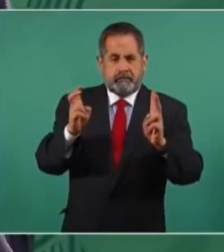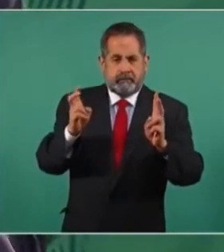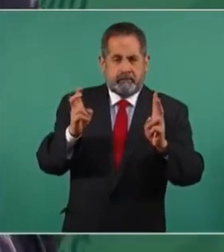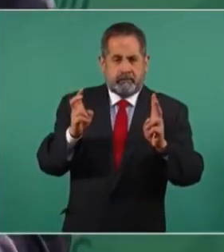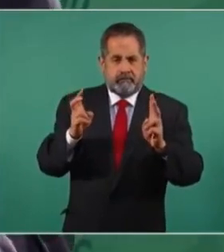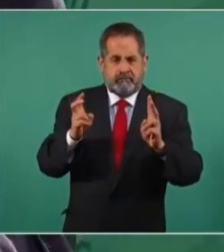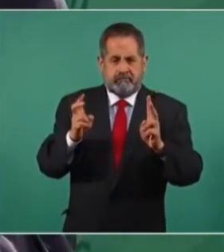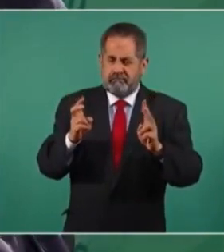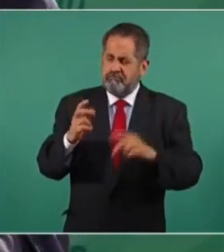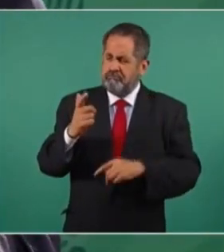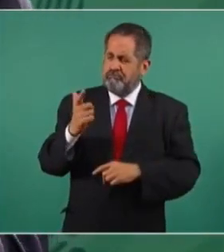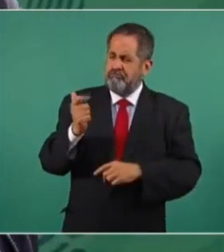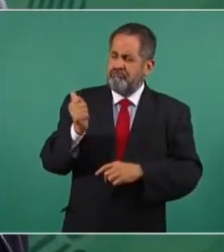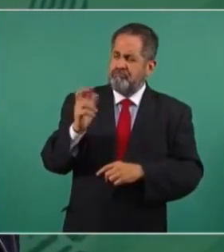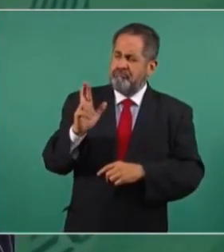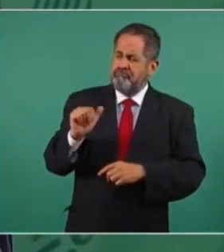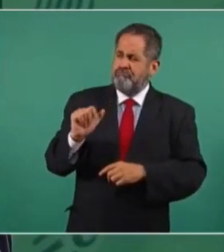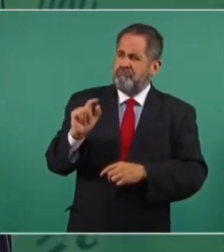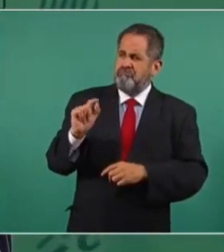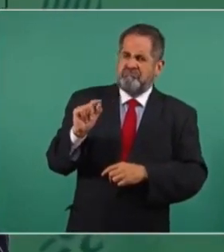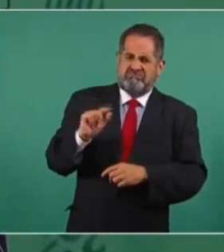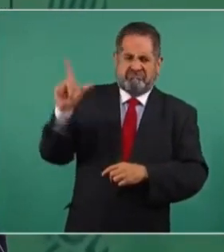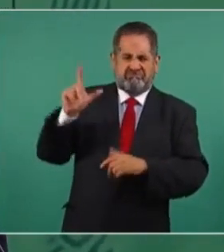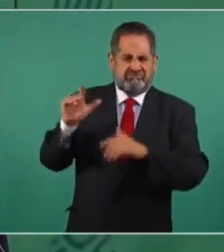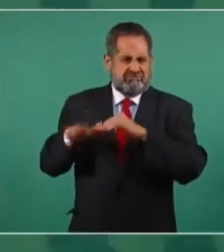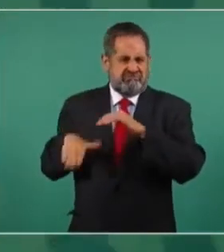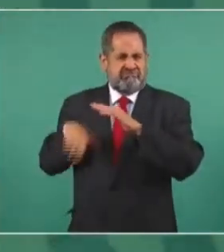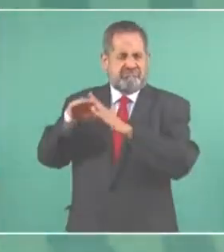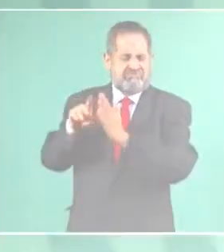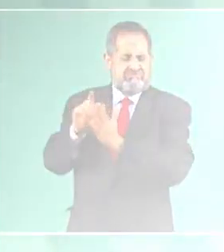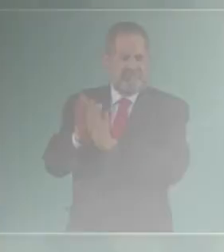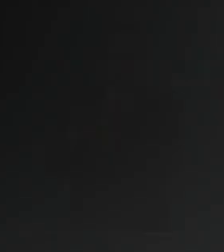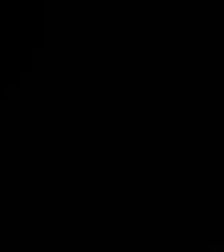un gran escritor. Pero eso es otro asunto.